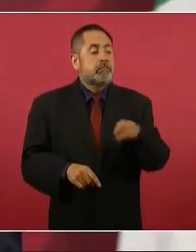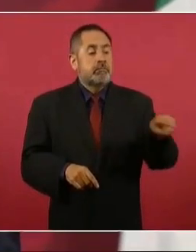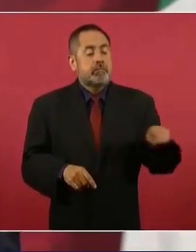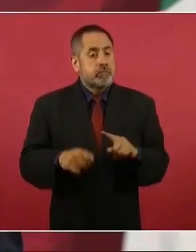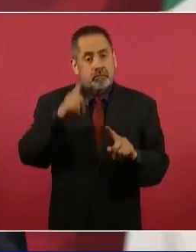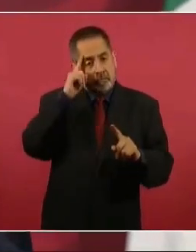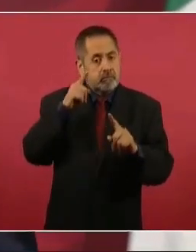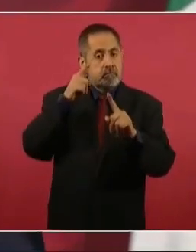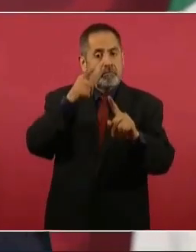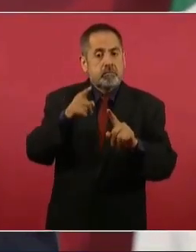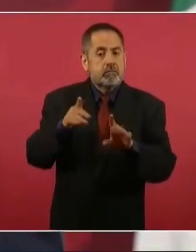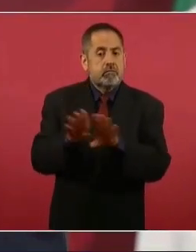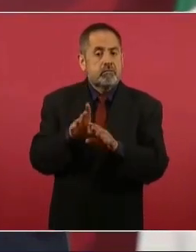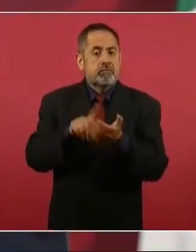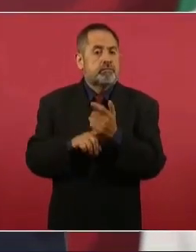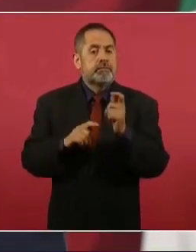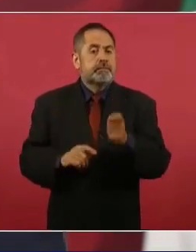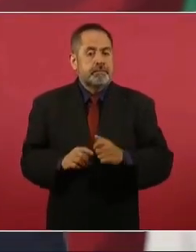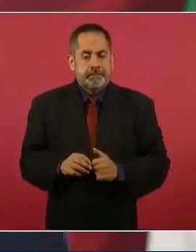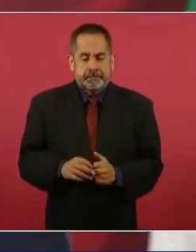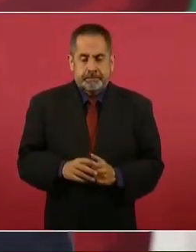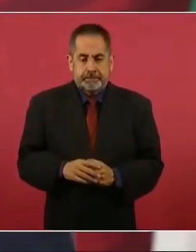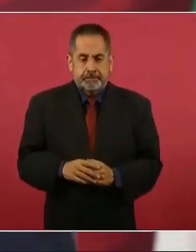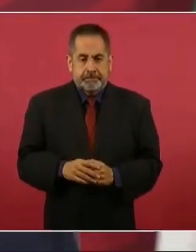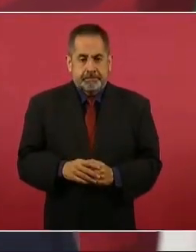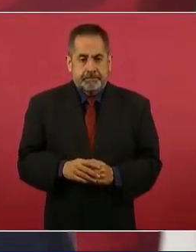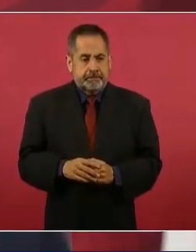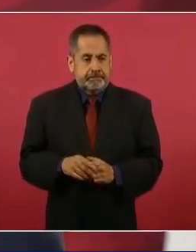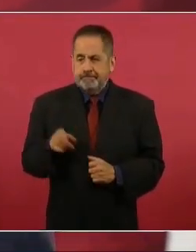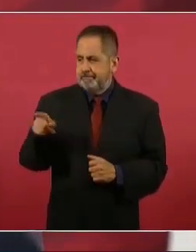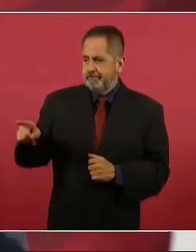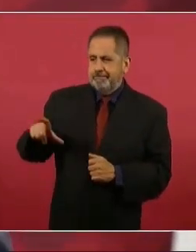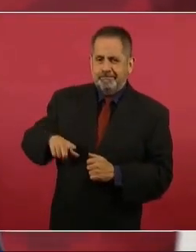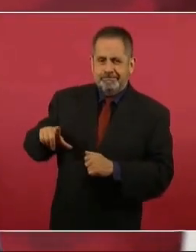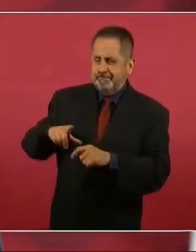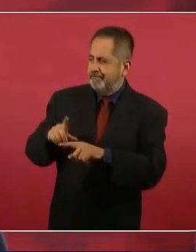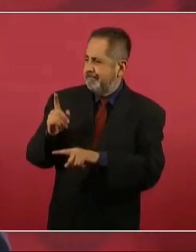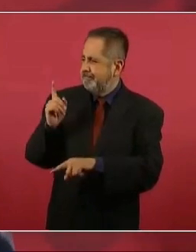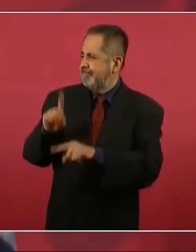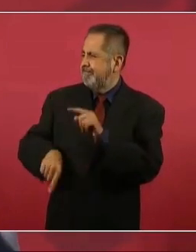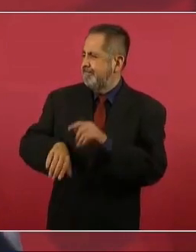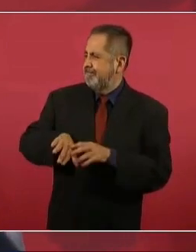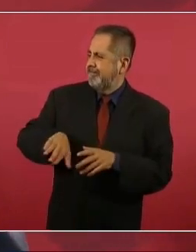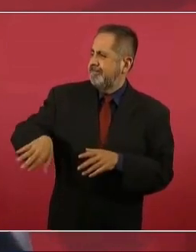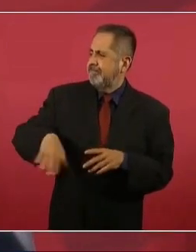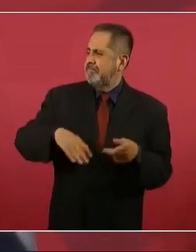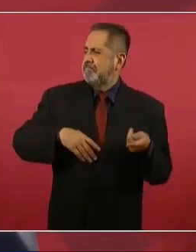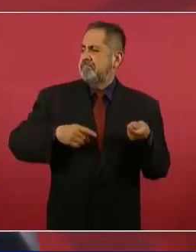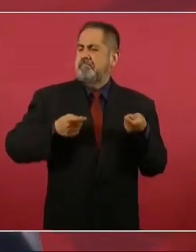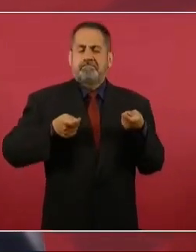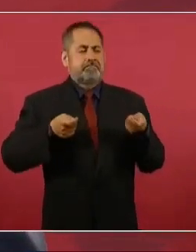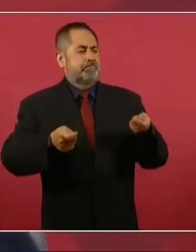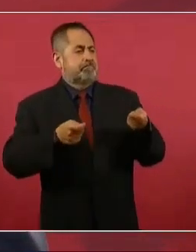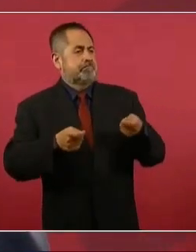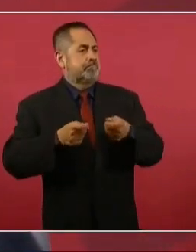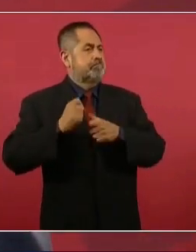al gobierno legal legítimamente